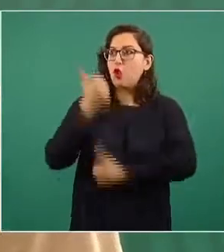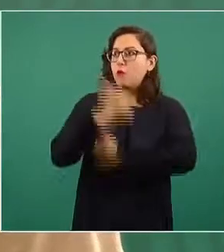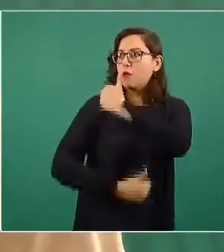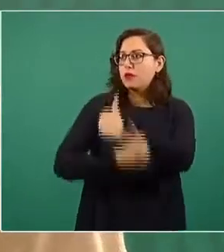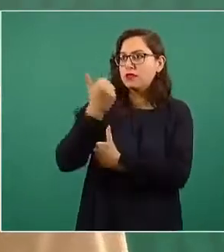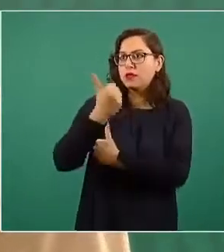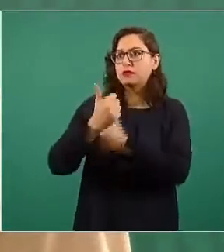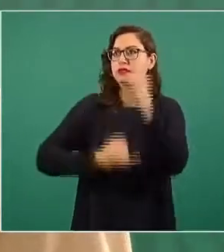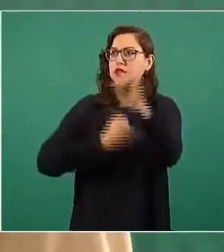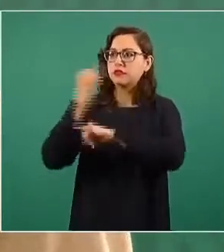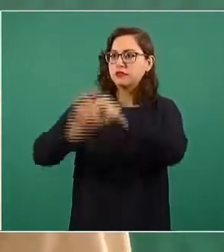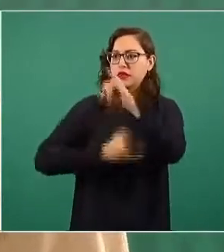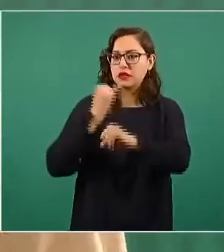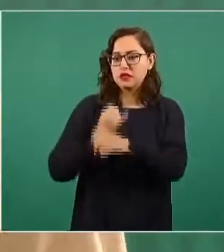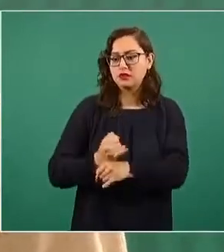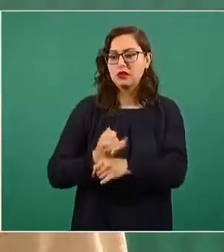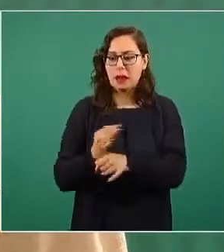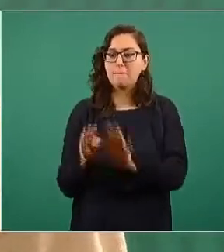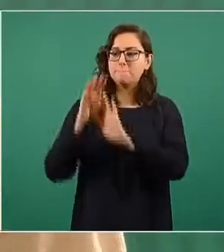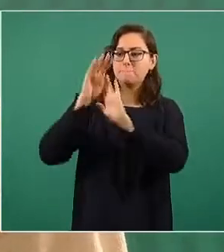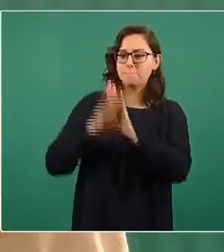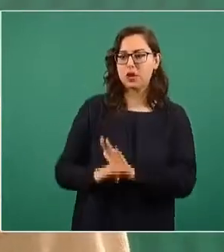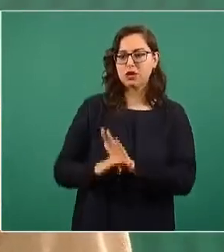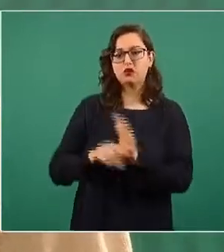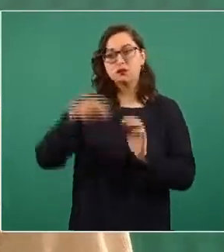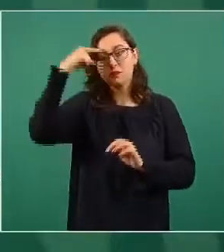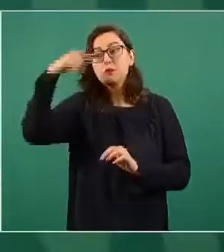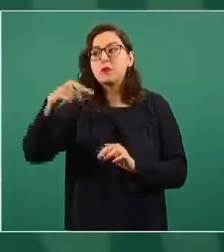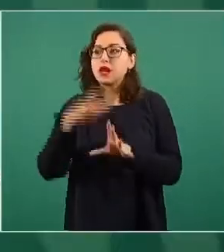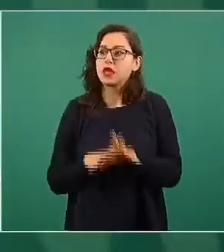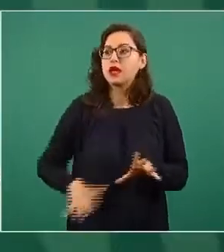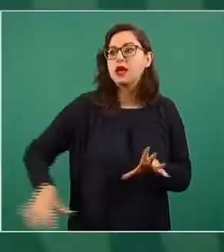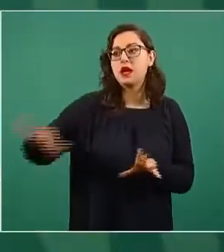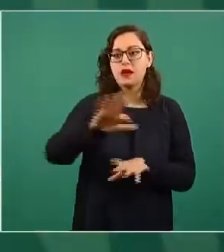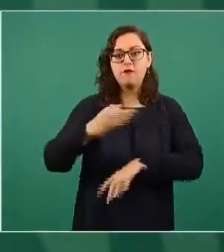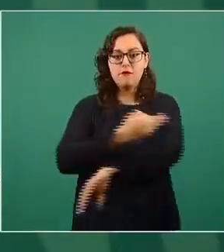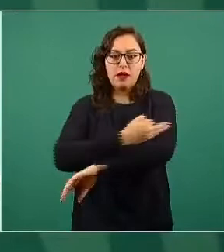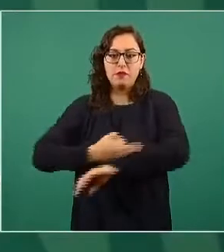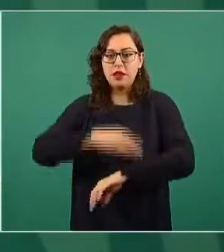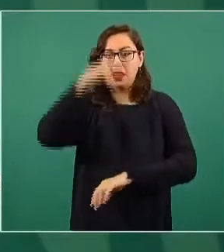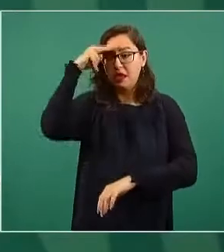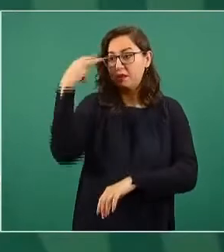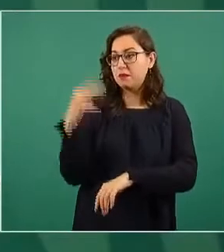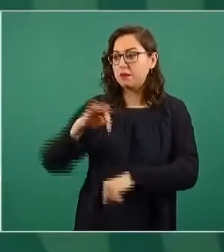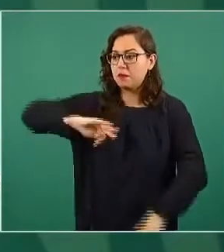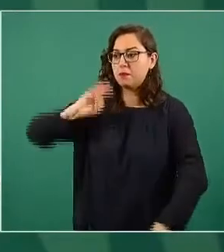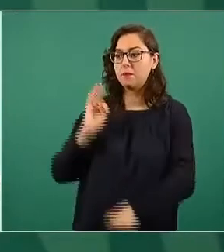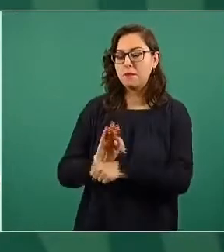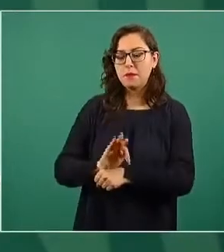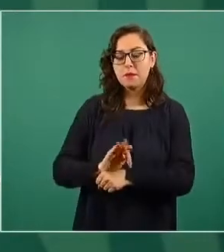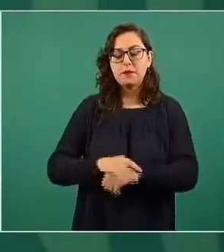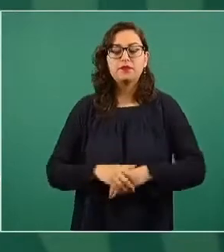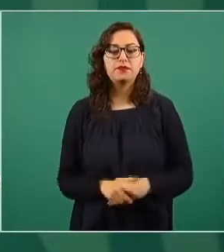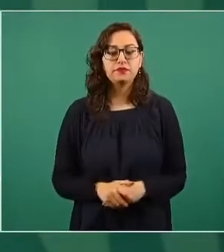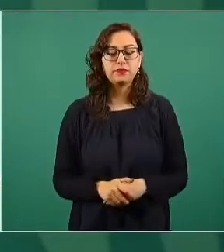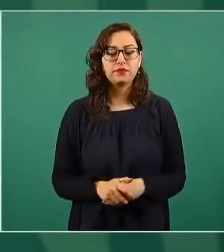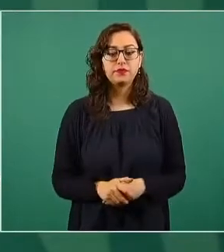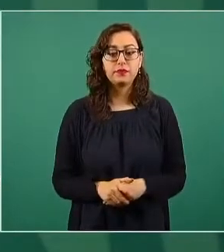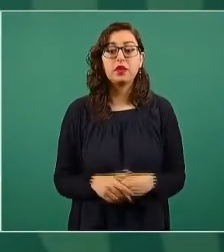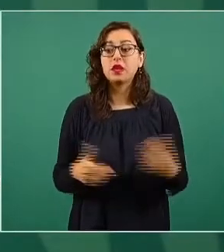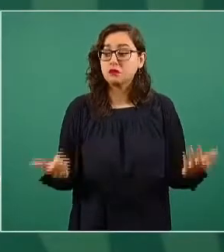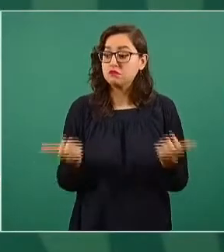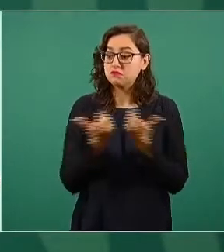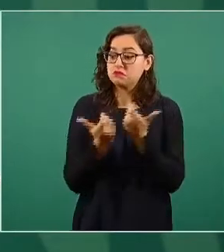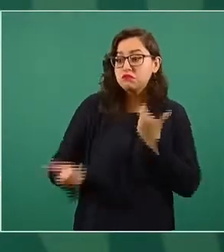y sobre todo el impacto que tienen en la economía familiar. Tenemos que proteger más que nunca esa